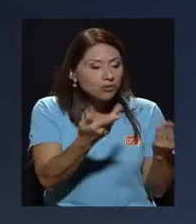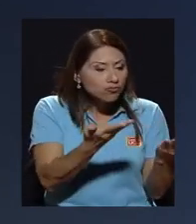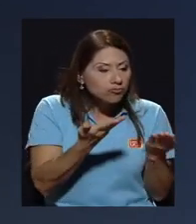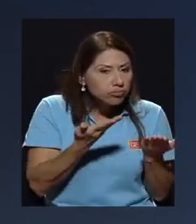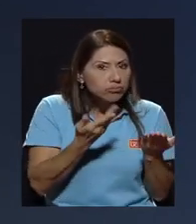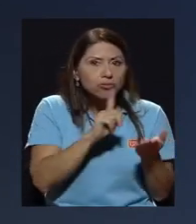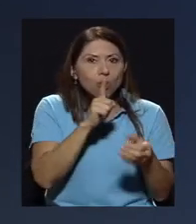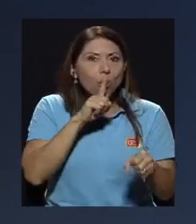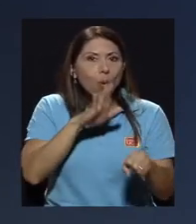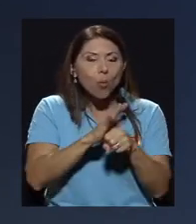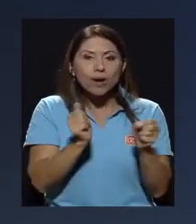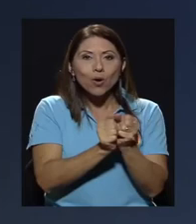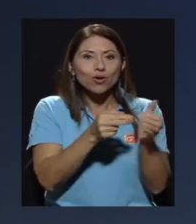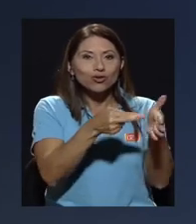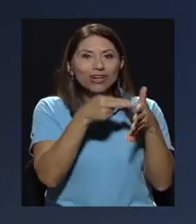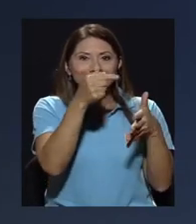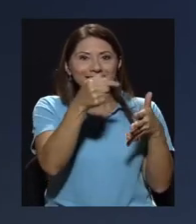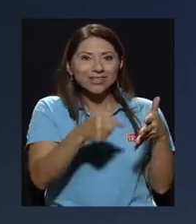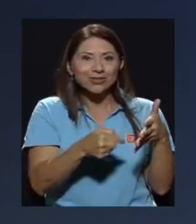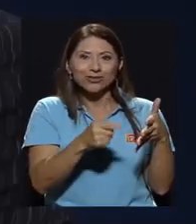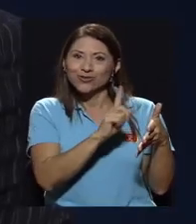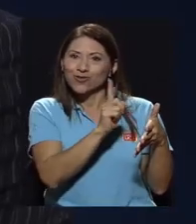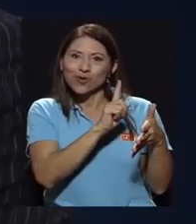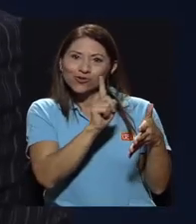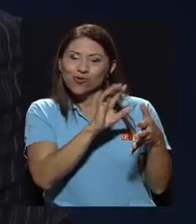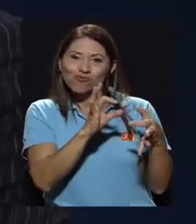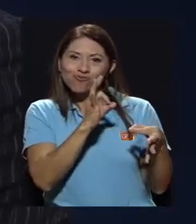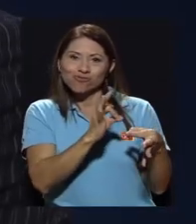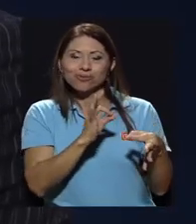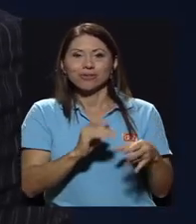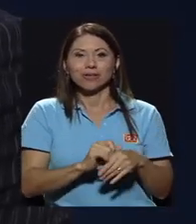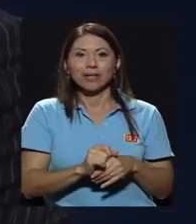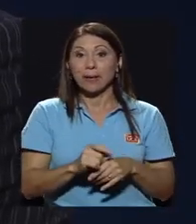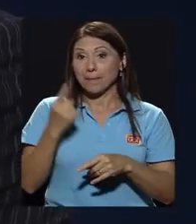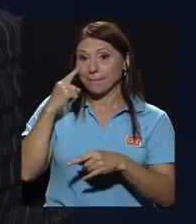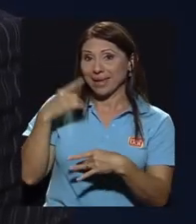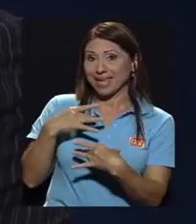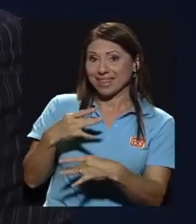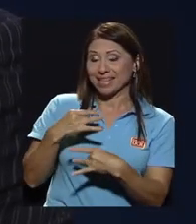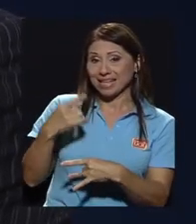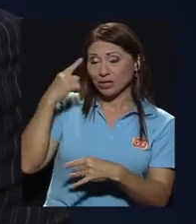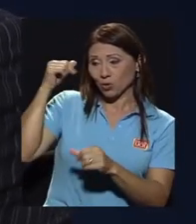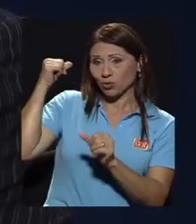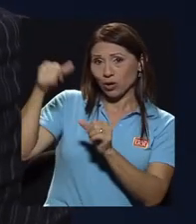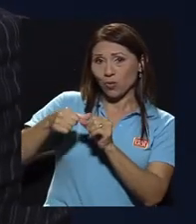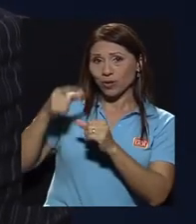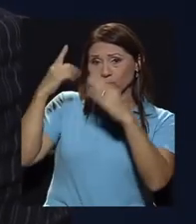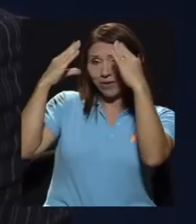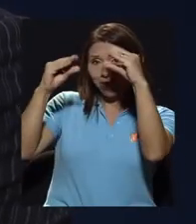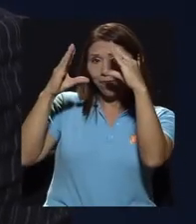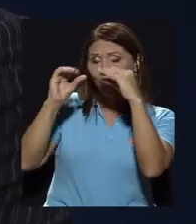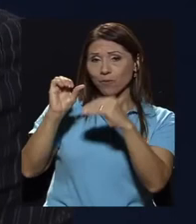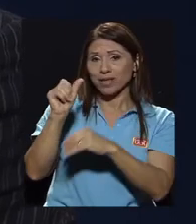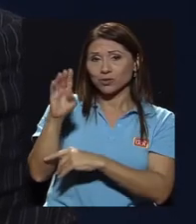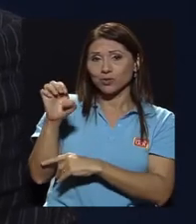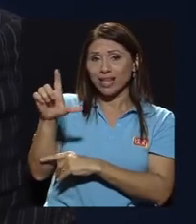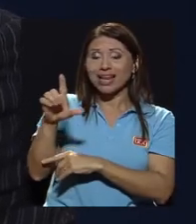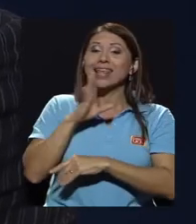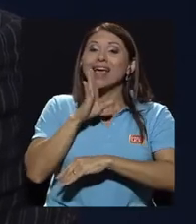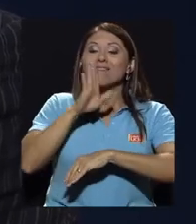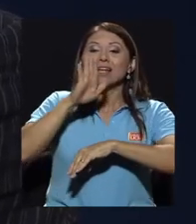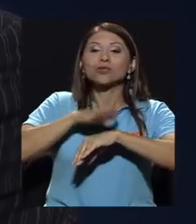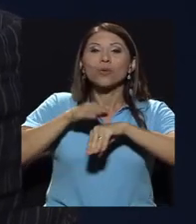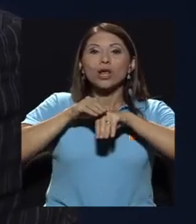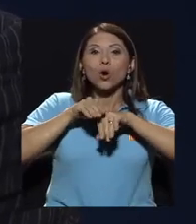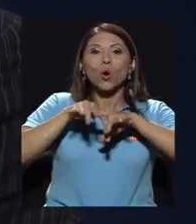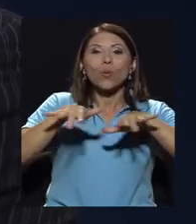cumplen con los requisitos o sea no son son otros documentos vea que interesante porque recuerdo un informe de SUTEL que habla sobre la cobertura